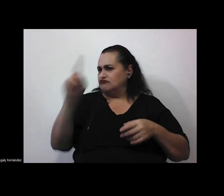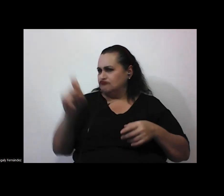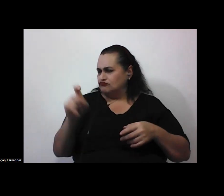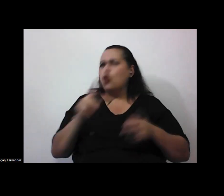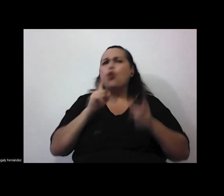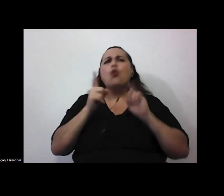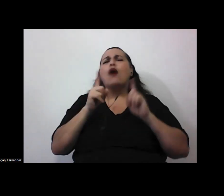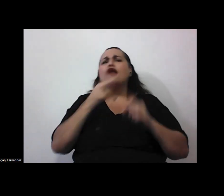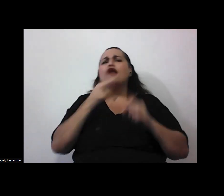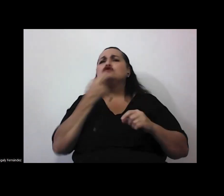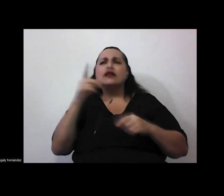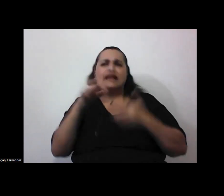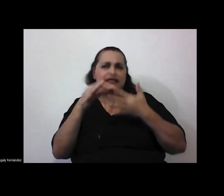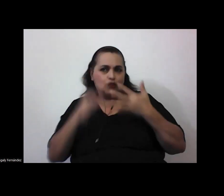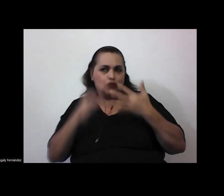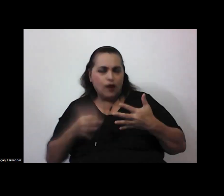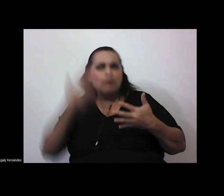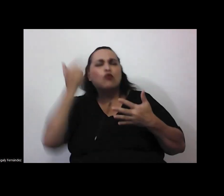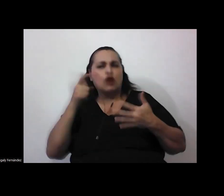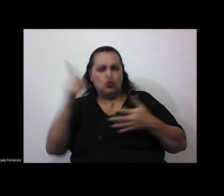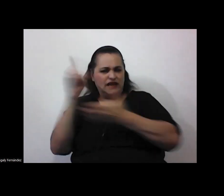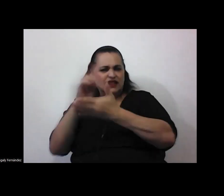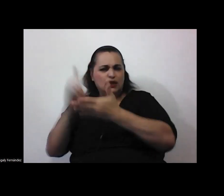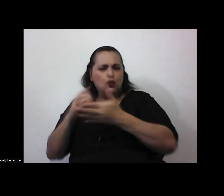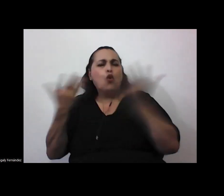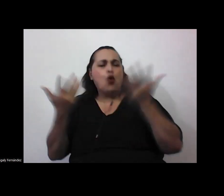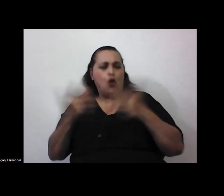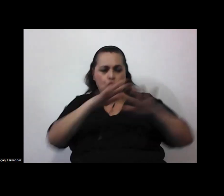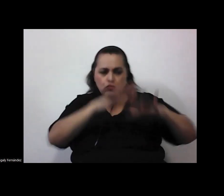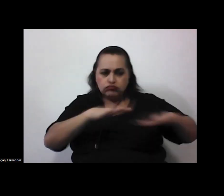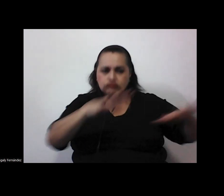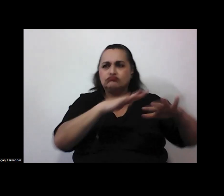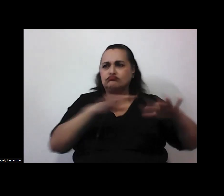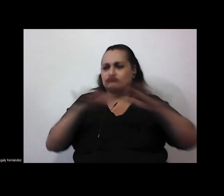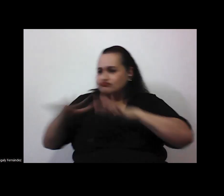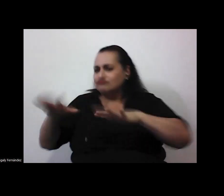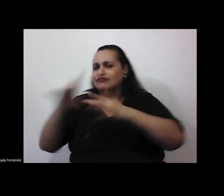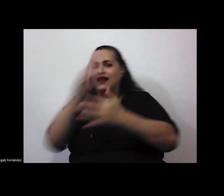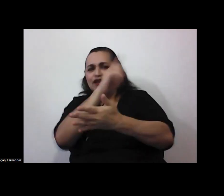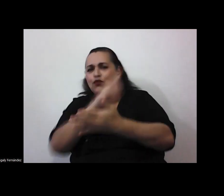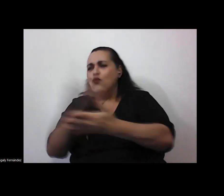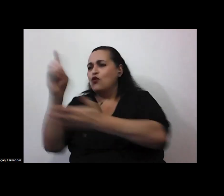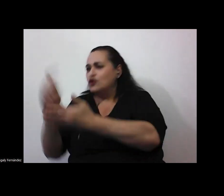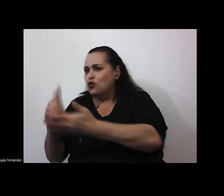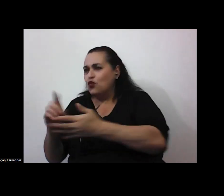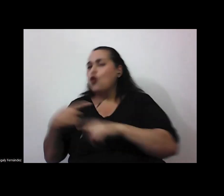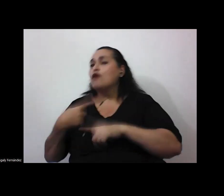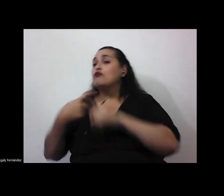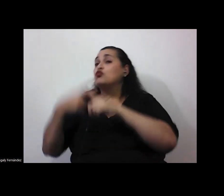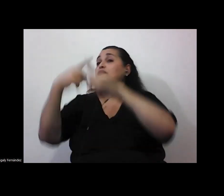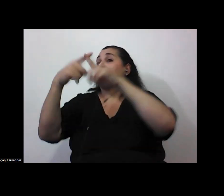elegirías y por qué? ¿cómo dibujarías un campo de este estilo? entonces multiplicar los formatos de expresión